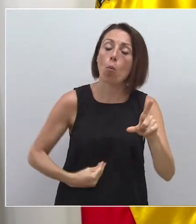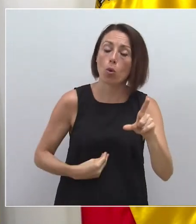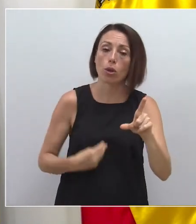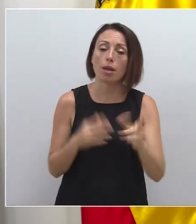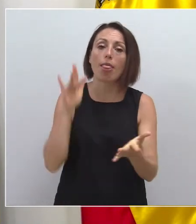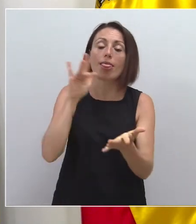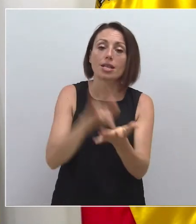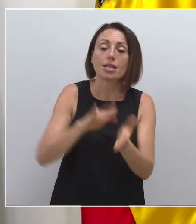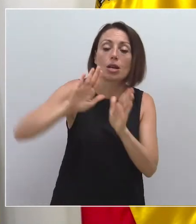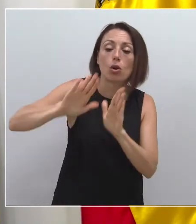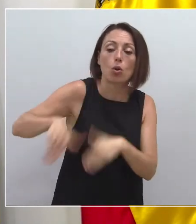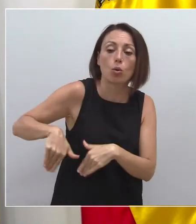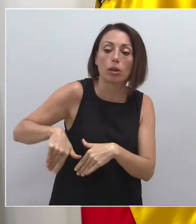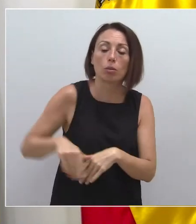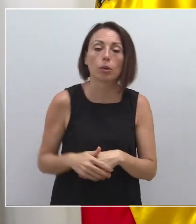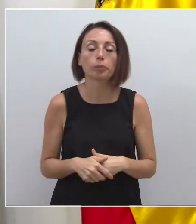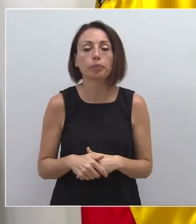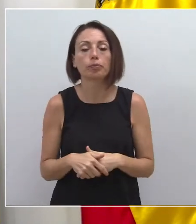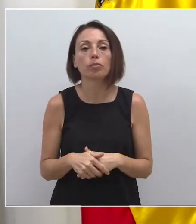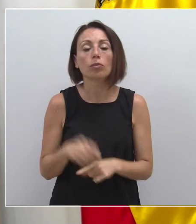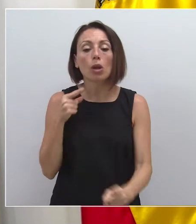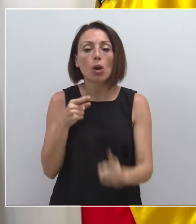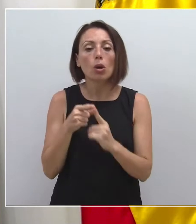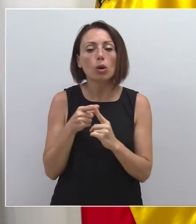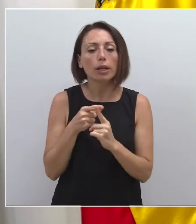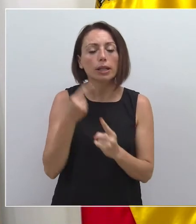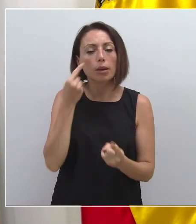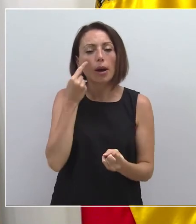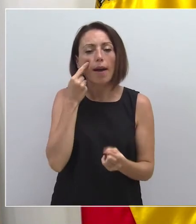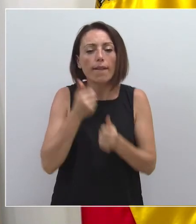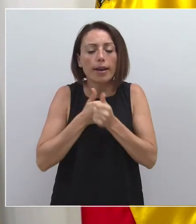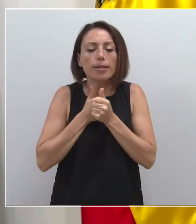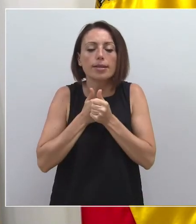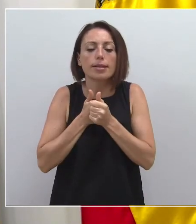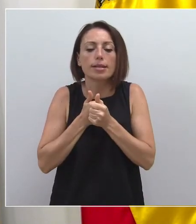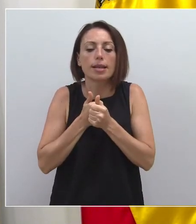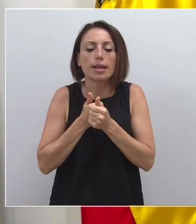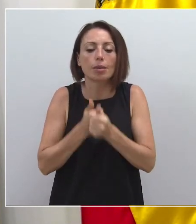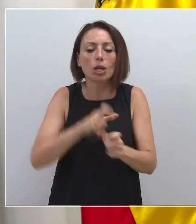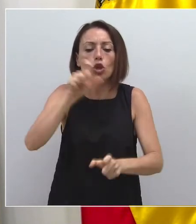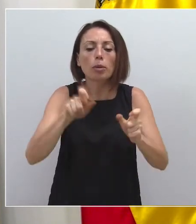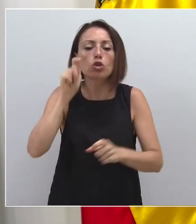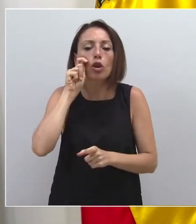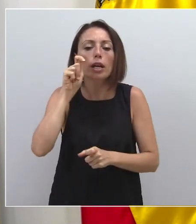en la región de Murcia para poder establecer así un seguimiento de la